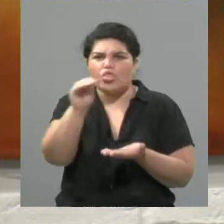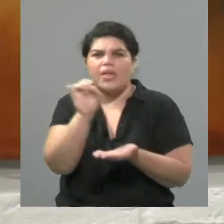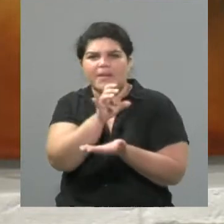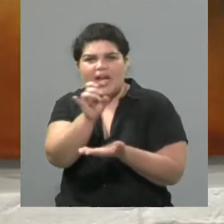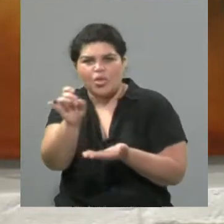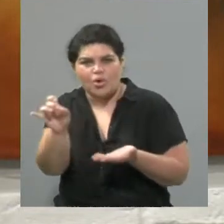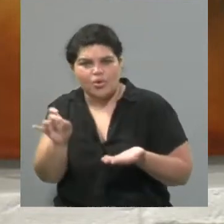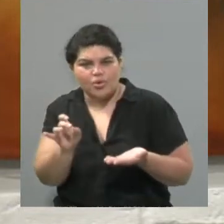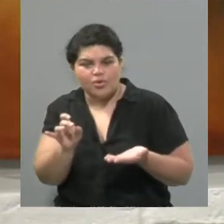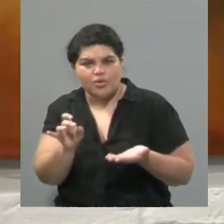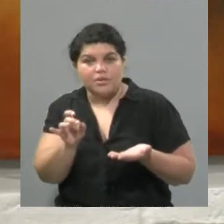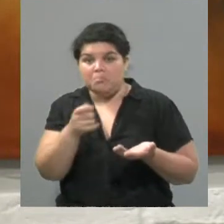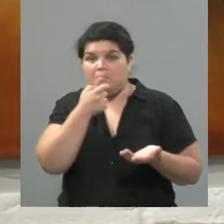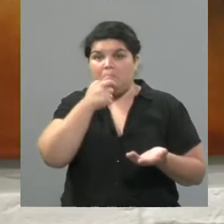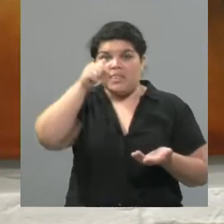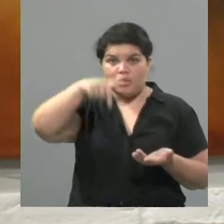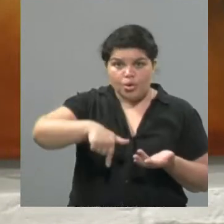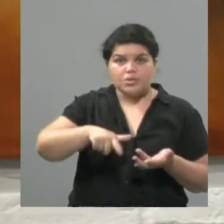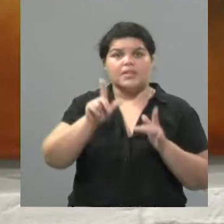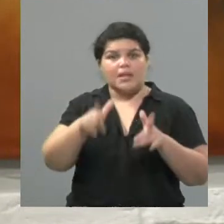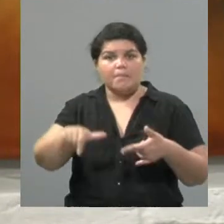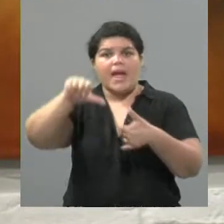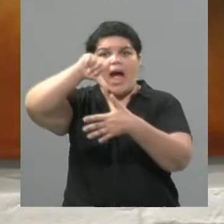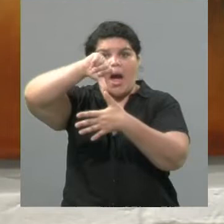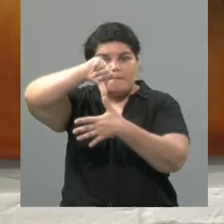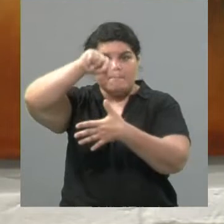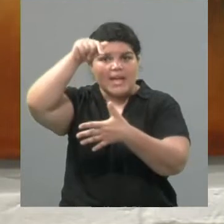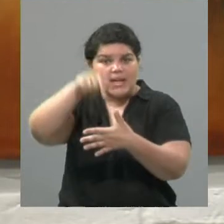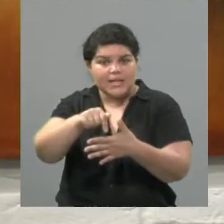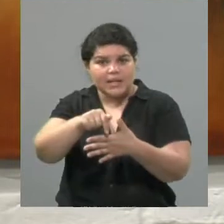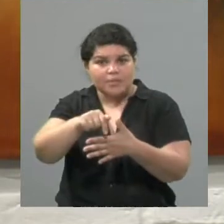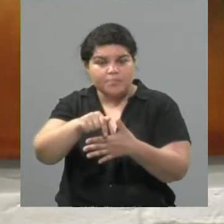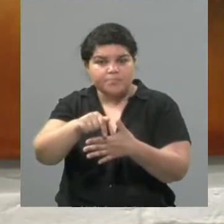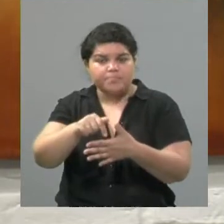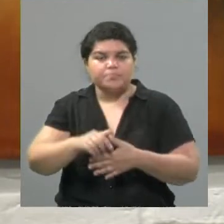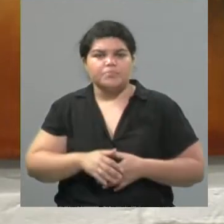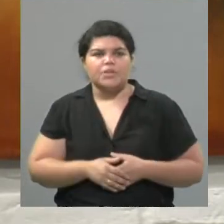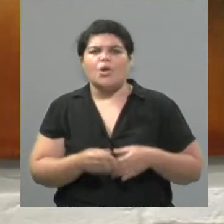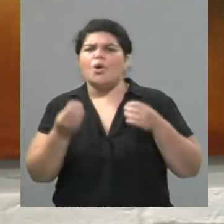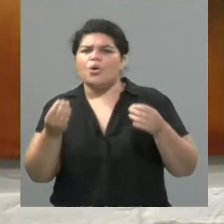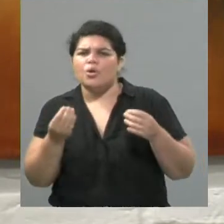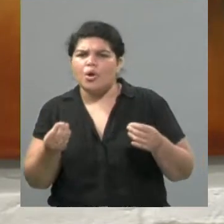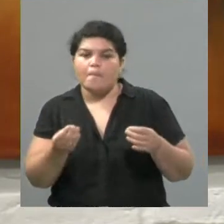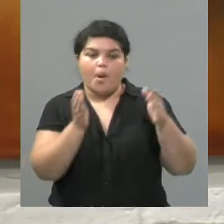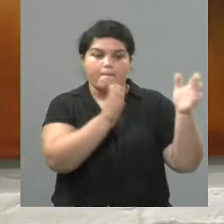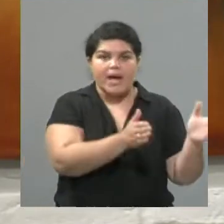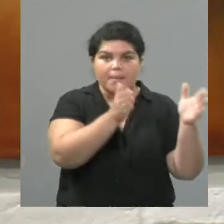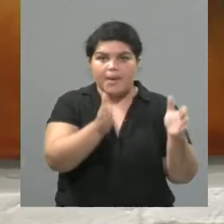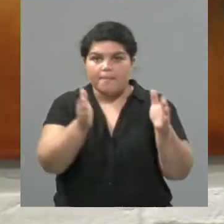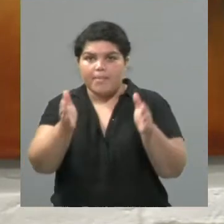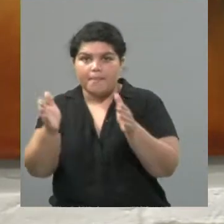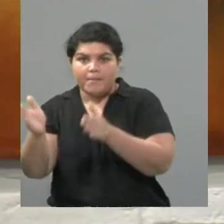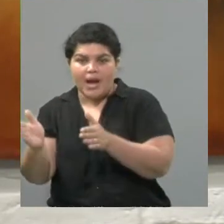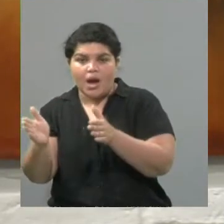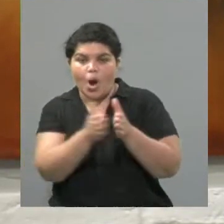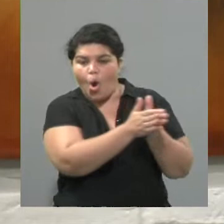Mendoza, sino de toda Latinoamérica. Así que los cuadros están inspirados todos en un concepto que estuvo